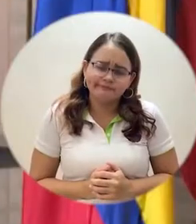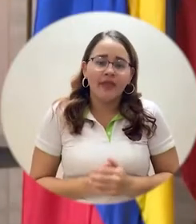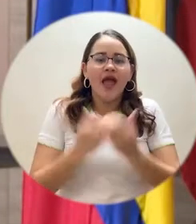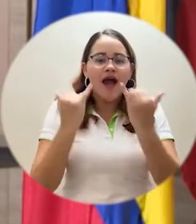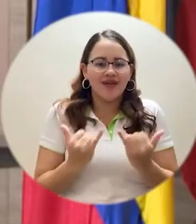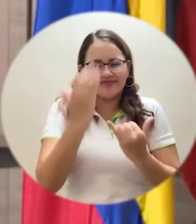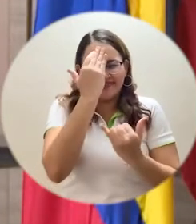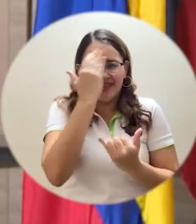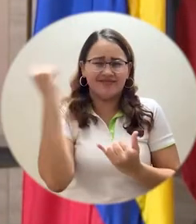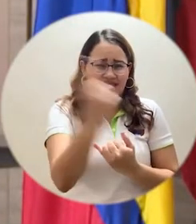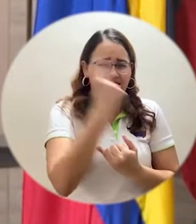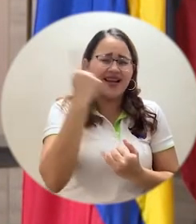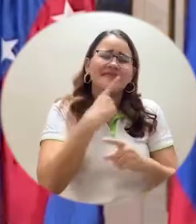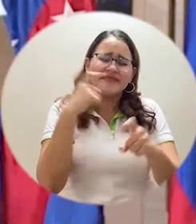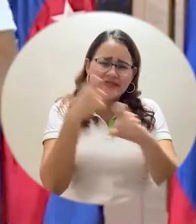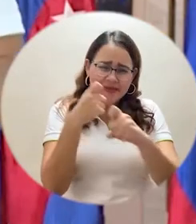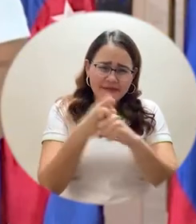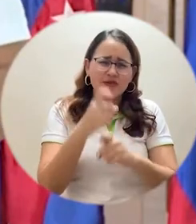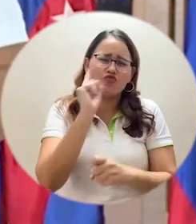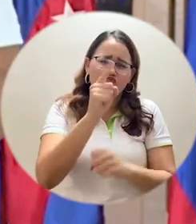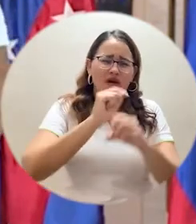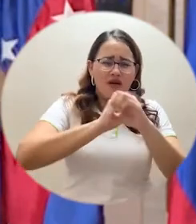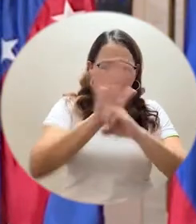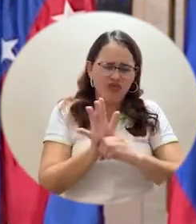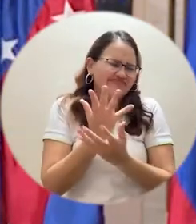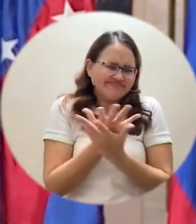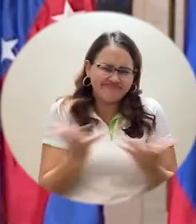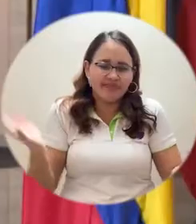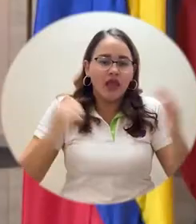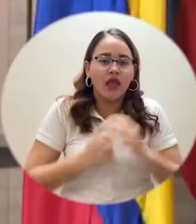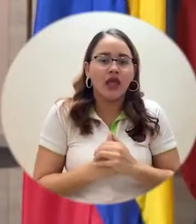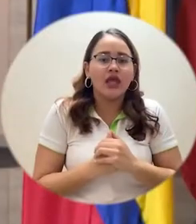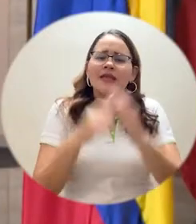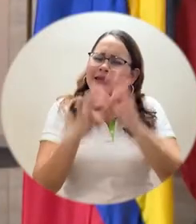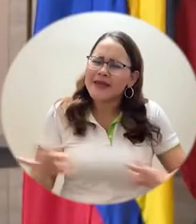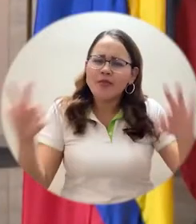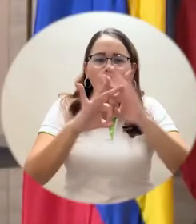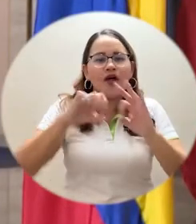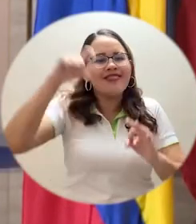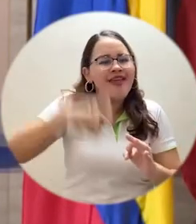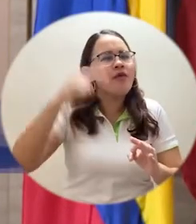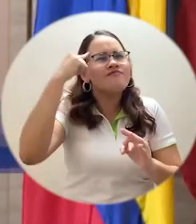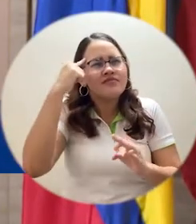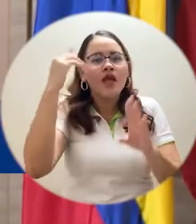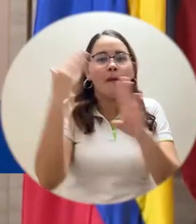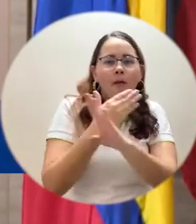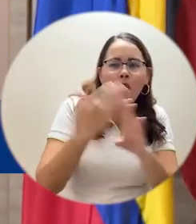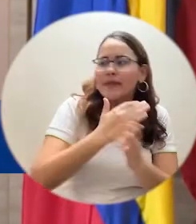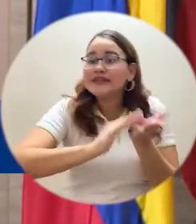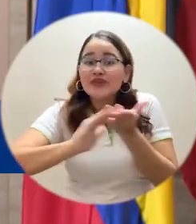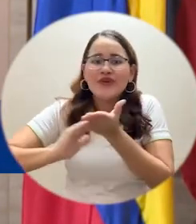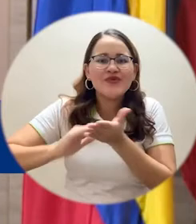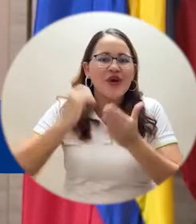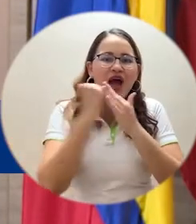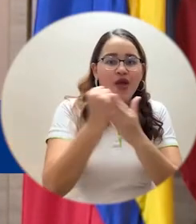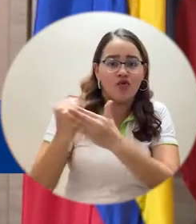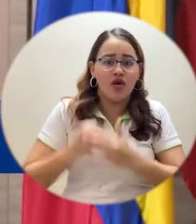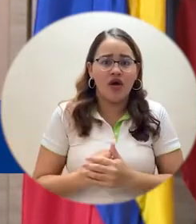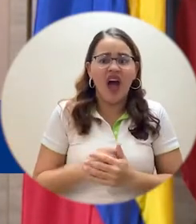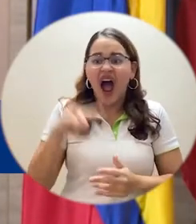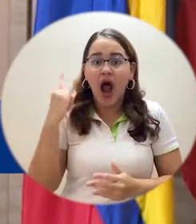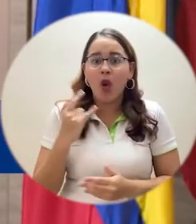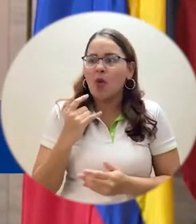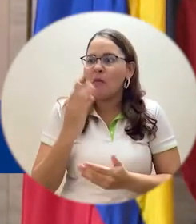En estos momentos de pandemia y de crisis tenemos que dar lo mejor de nosotros. Tenemos que pensar en resolver los problemas de la gente, no en